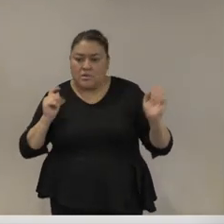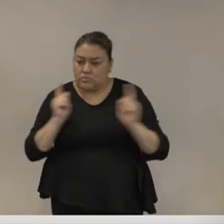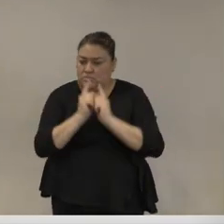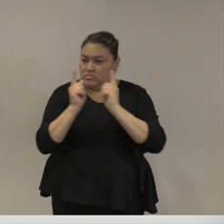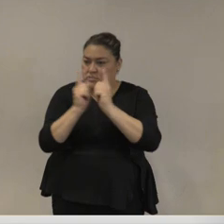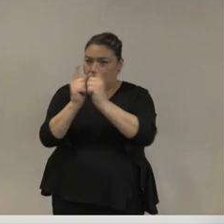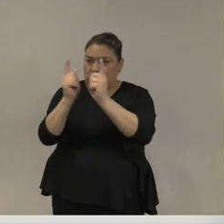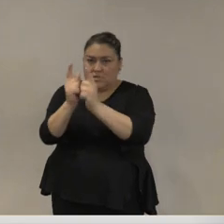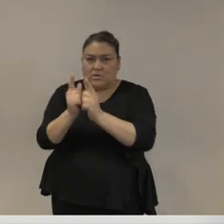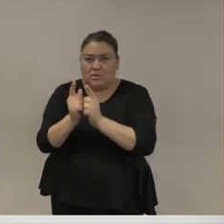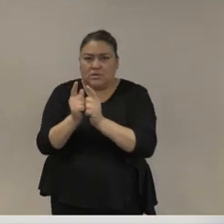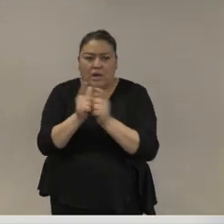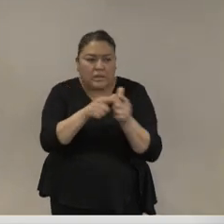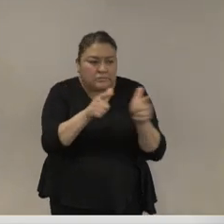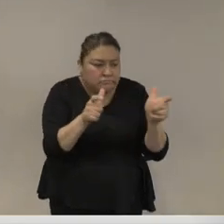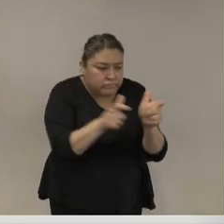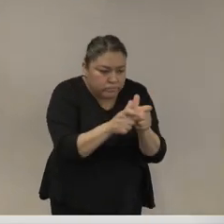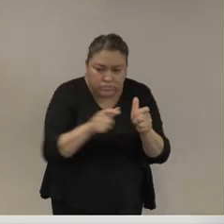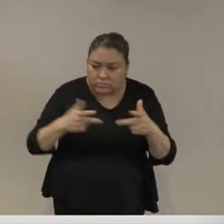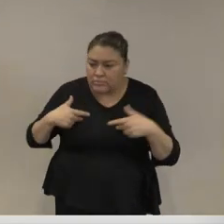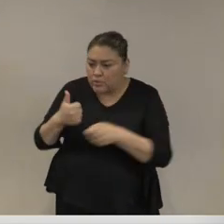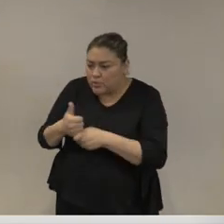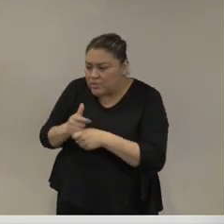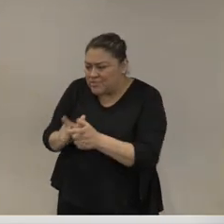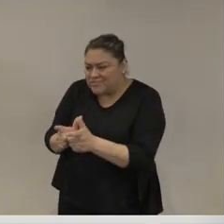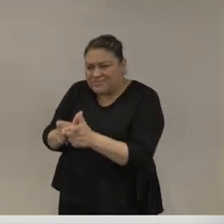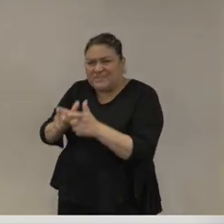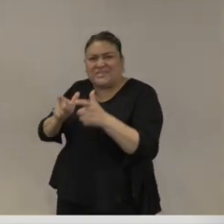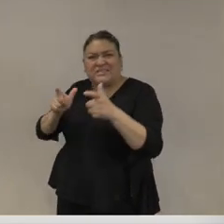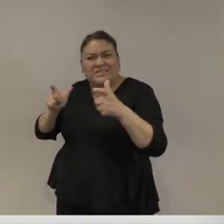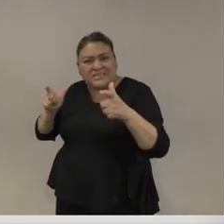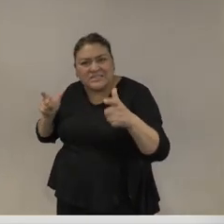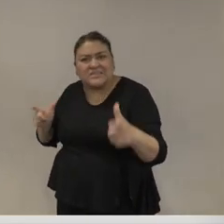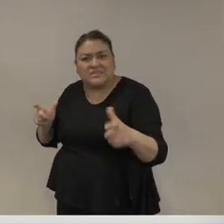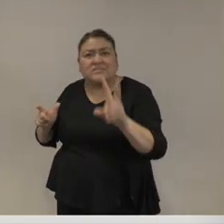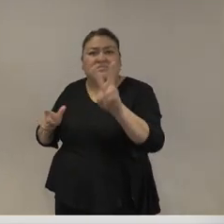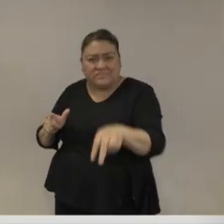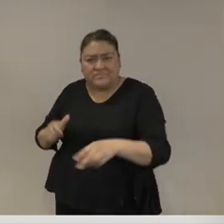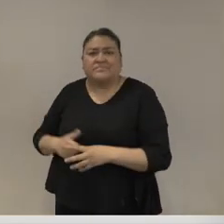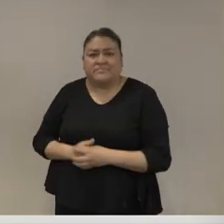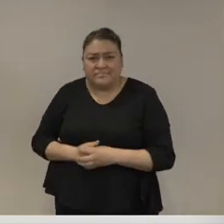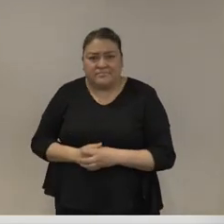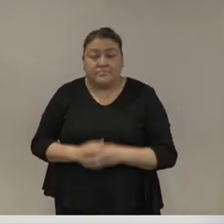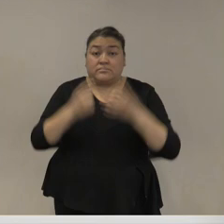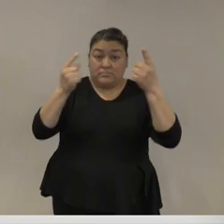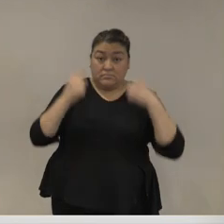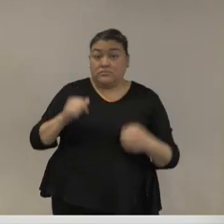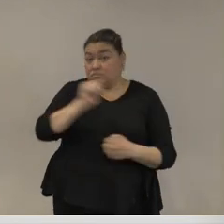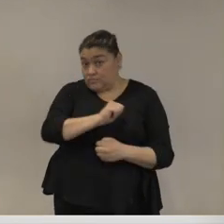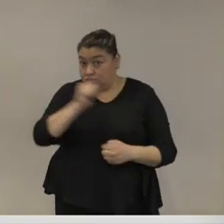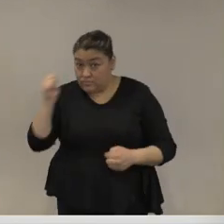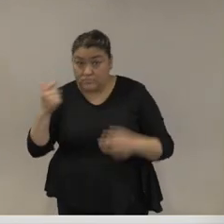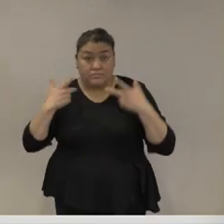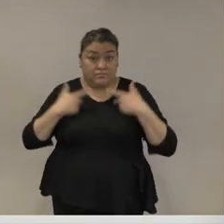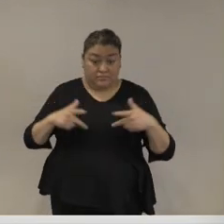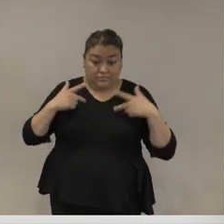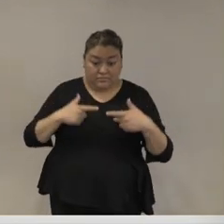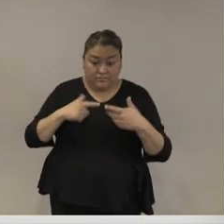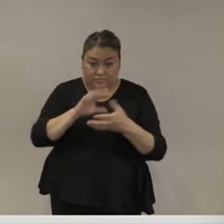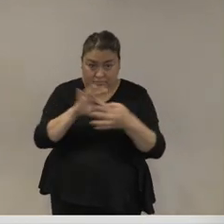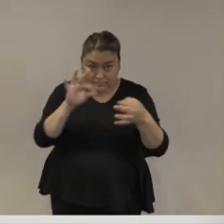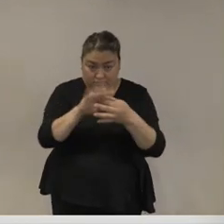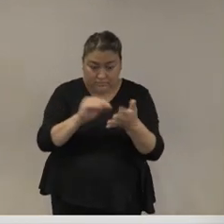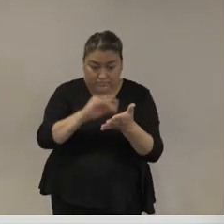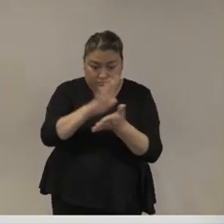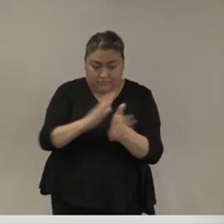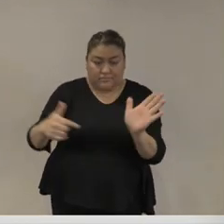a partir de lo que describe bien Eliana y lo que algunos autores llaman un vacío